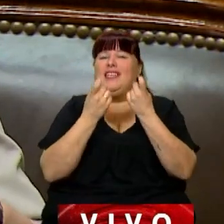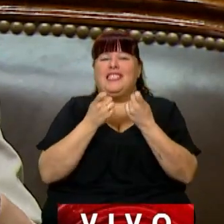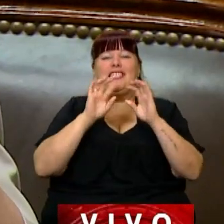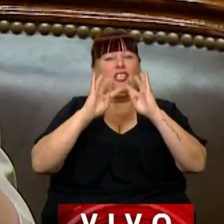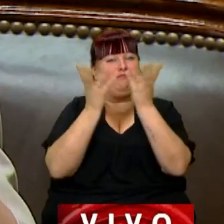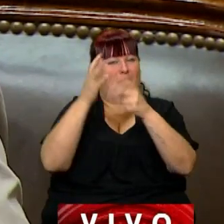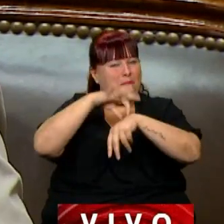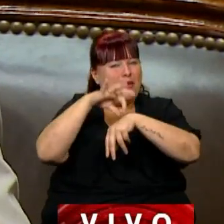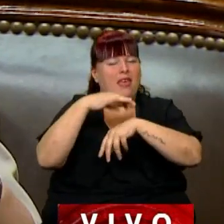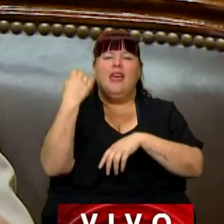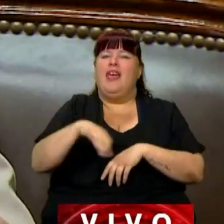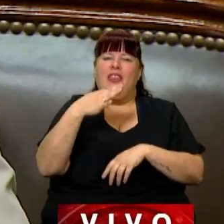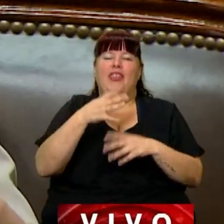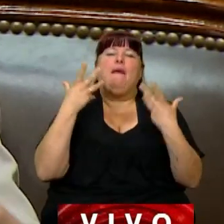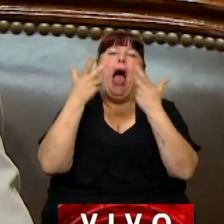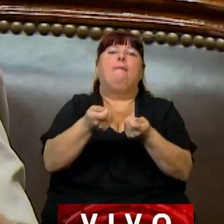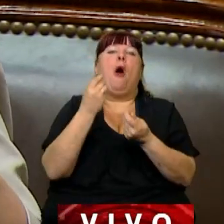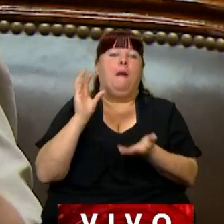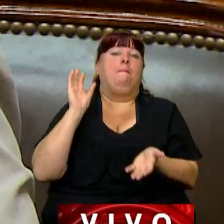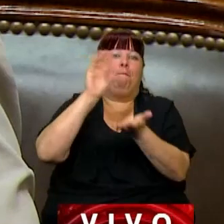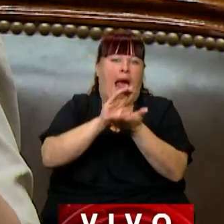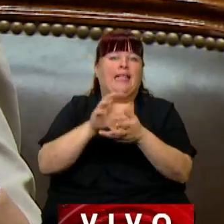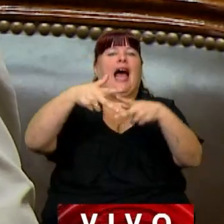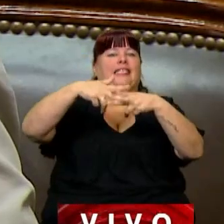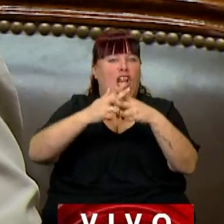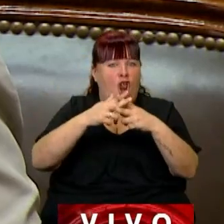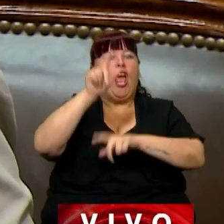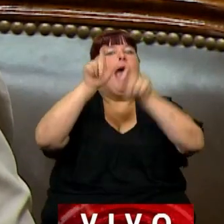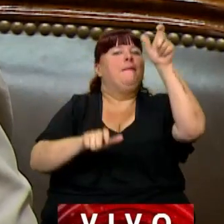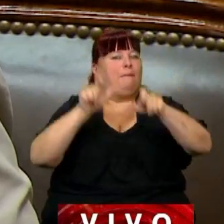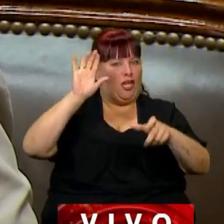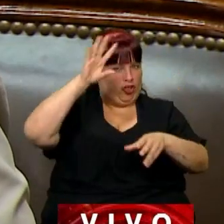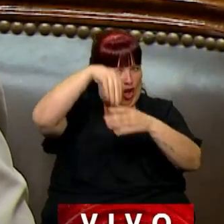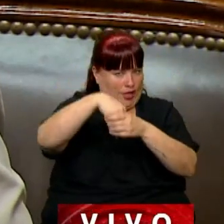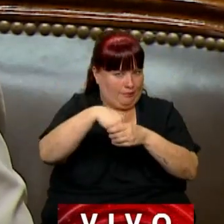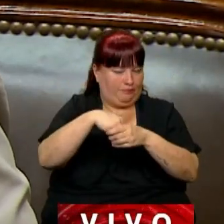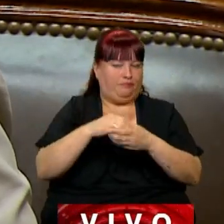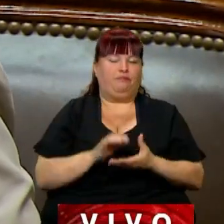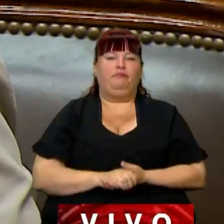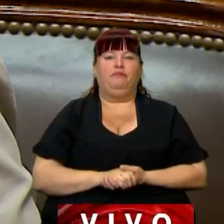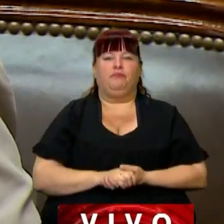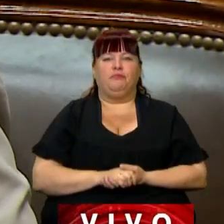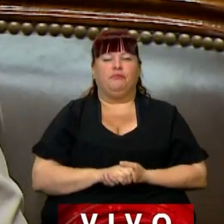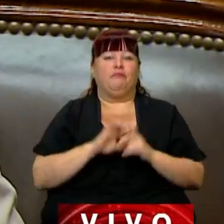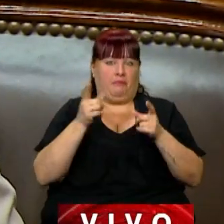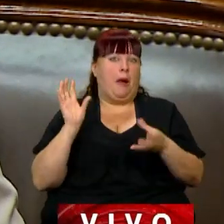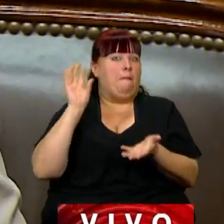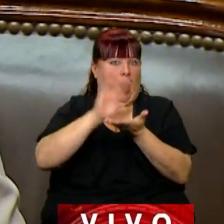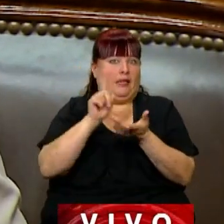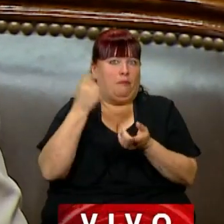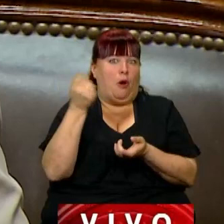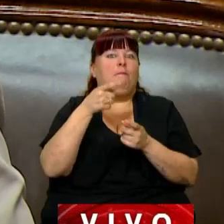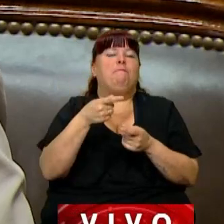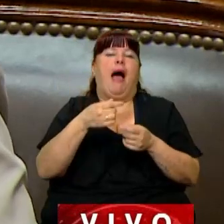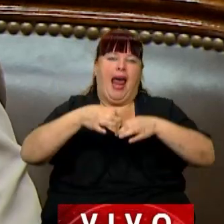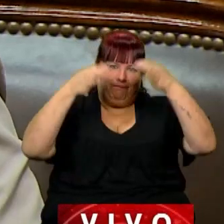que esas juntas sean apoyadas con recursos tecnológicos humanos y por supuesto económicos, para